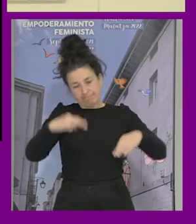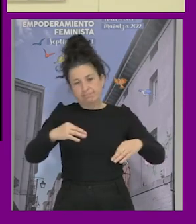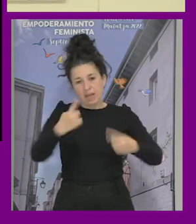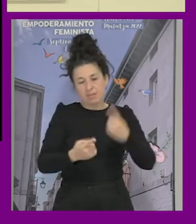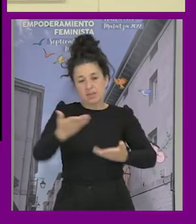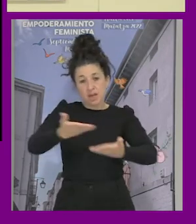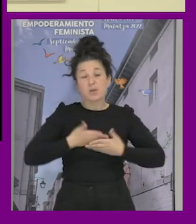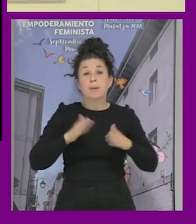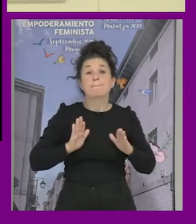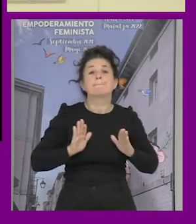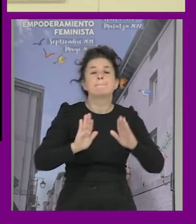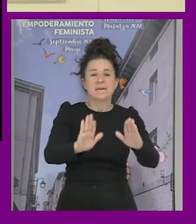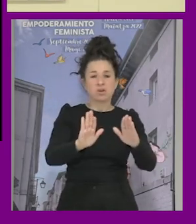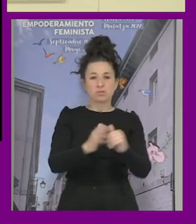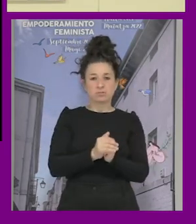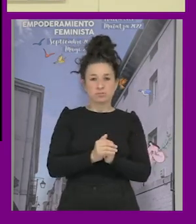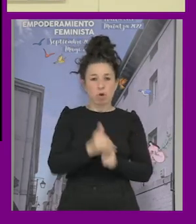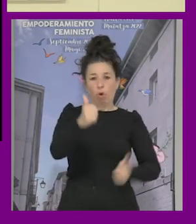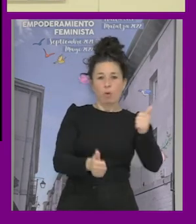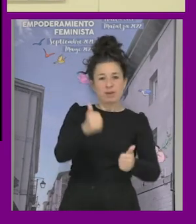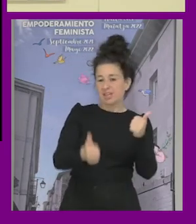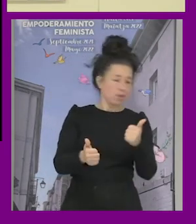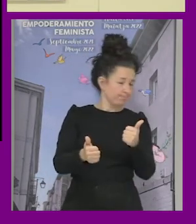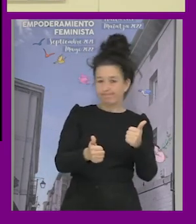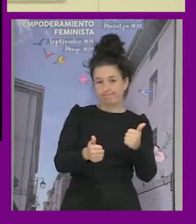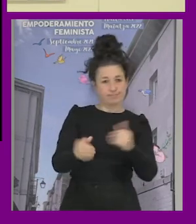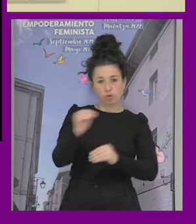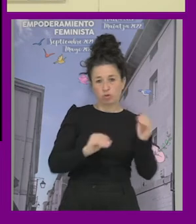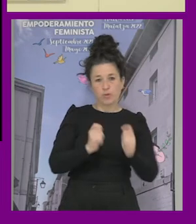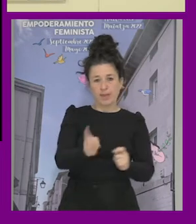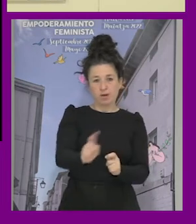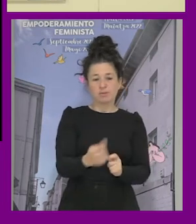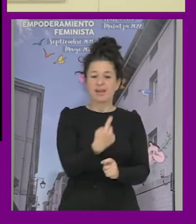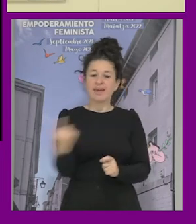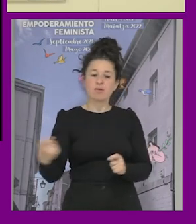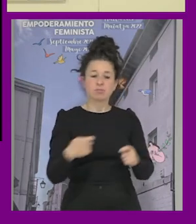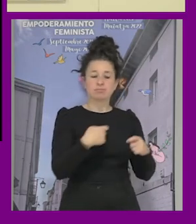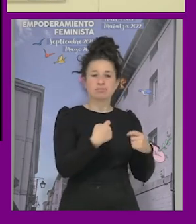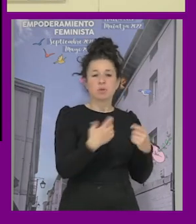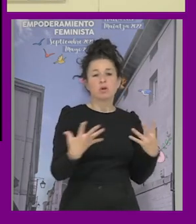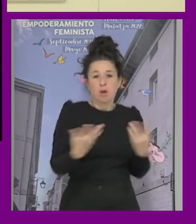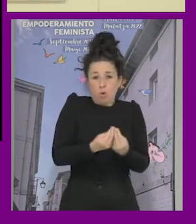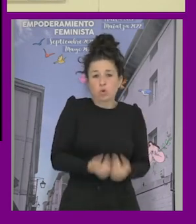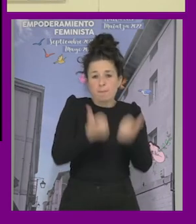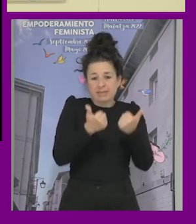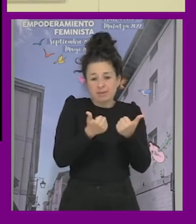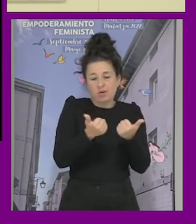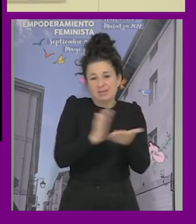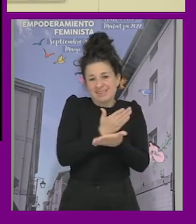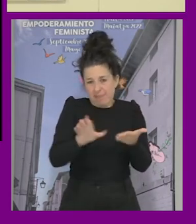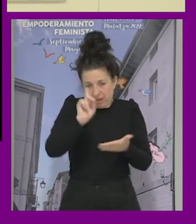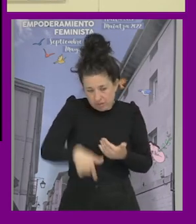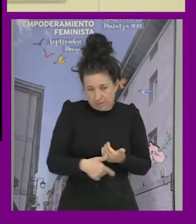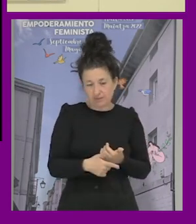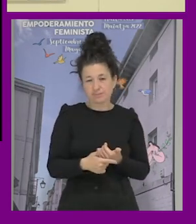pero no resuelve la lógica de la competición porque al final cada uno está en su cajón más junto pero en su cajón y tampoco